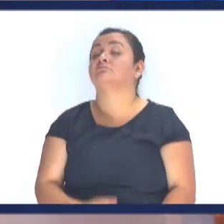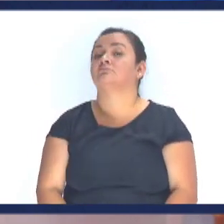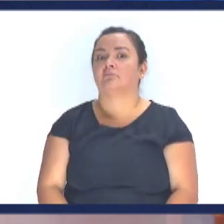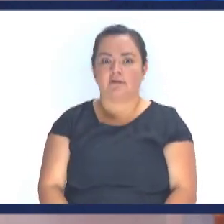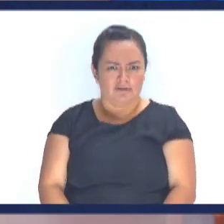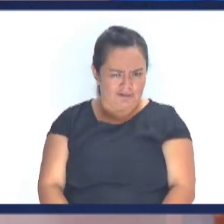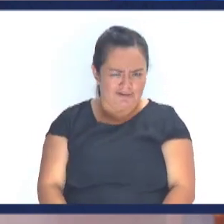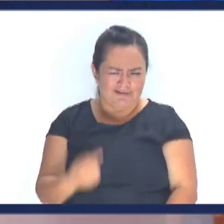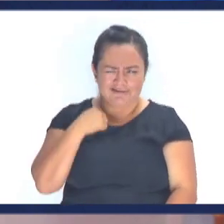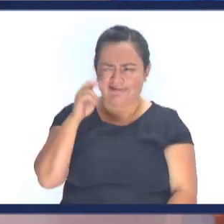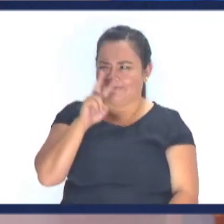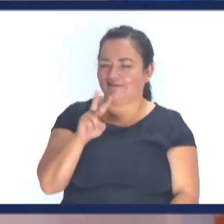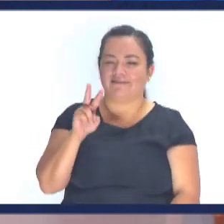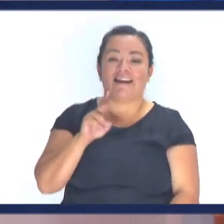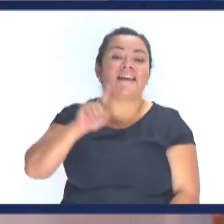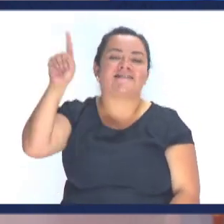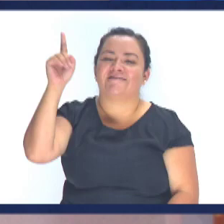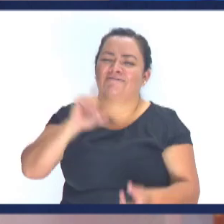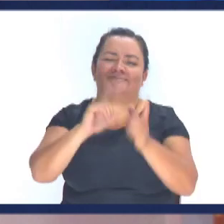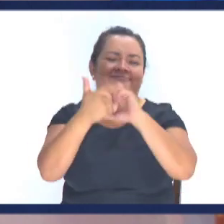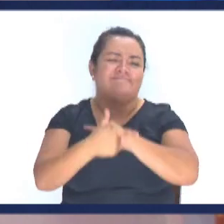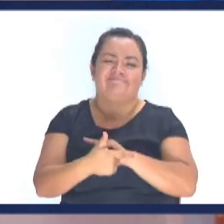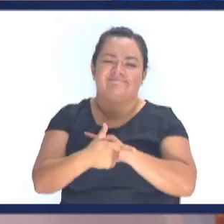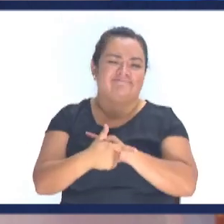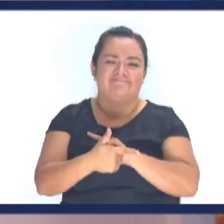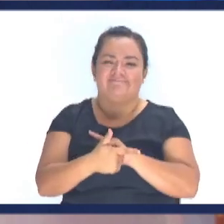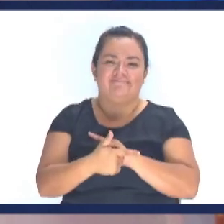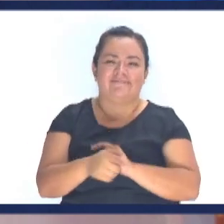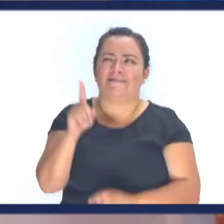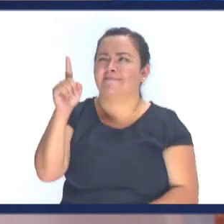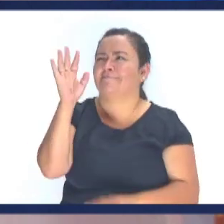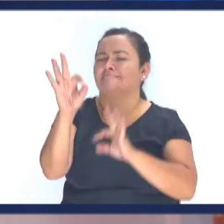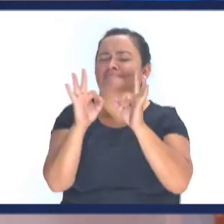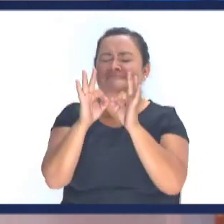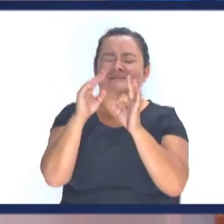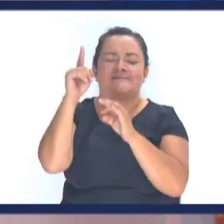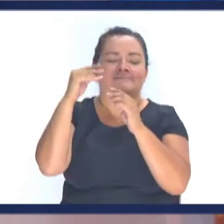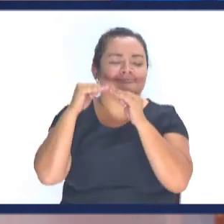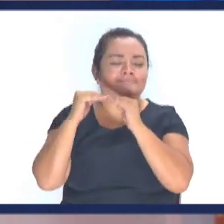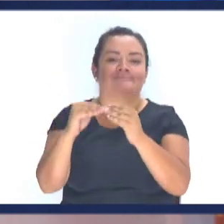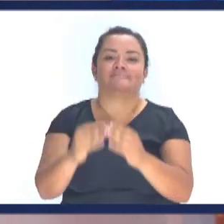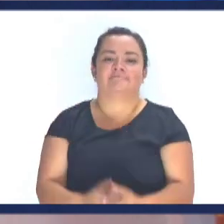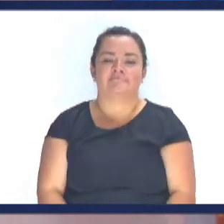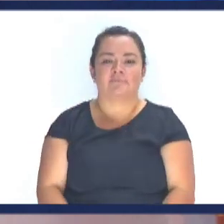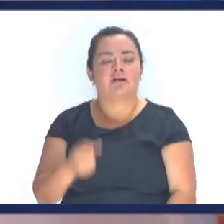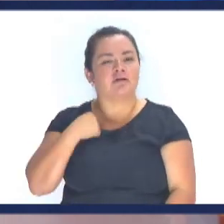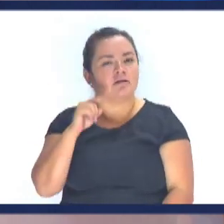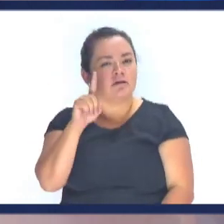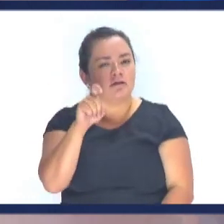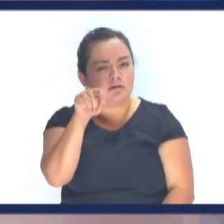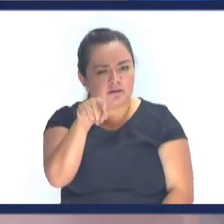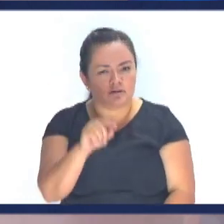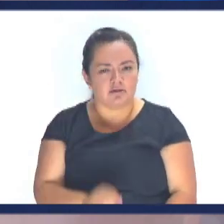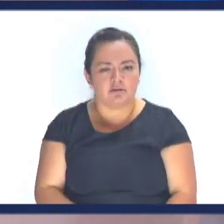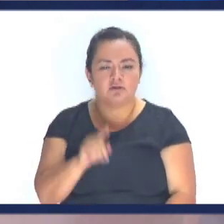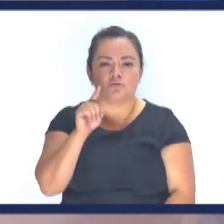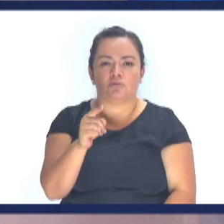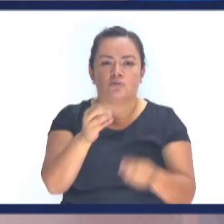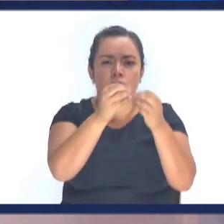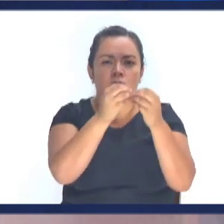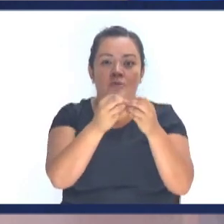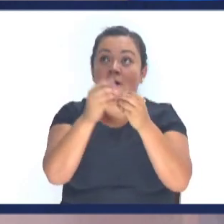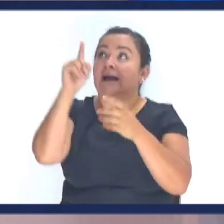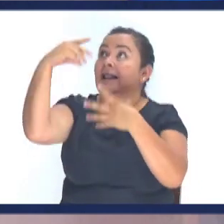cambia Aquí viene la segunda Dios no cambia A mi eso me encanta Tengo una pregunta ¿Cómo vas a perder